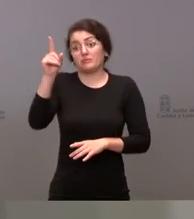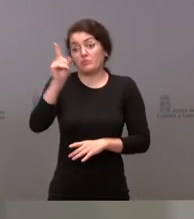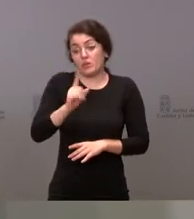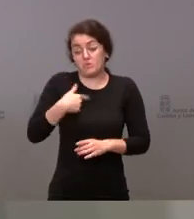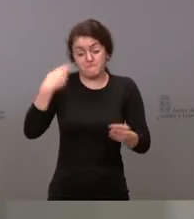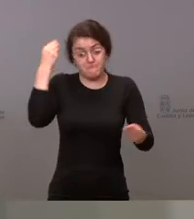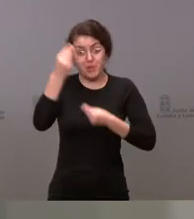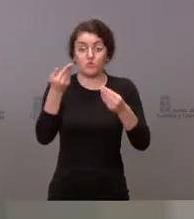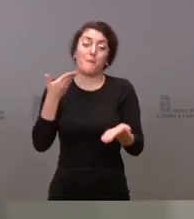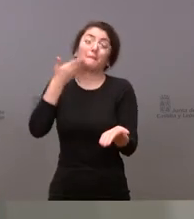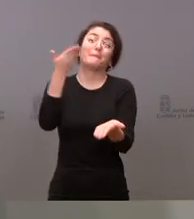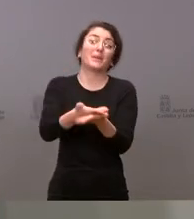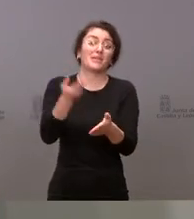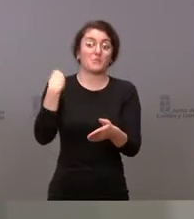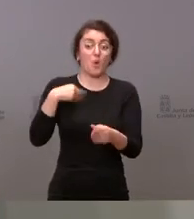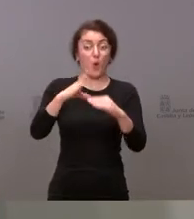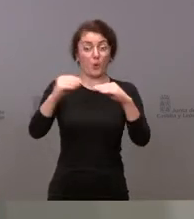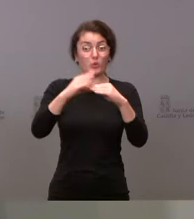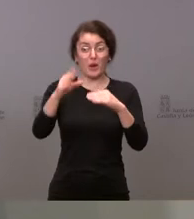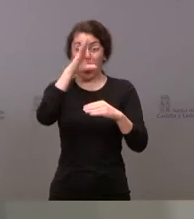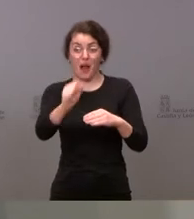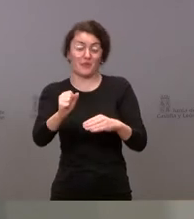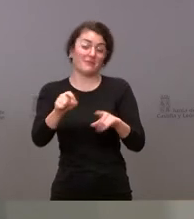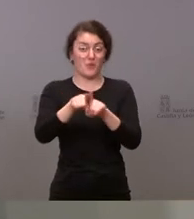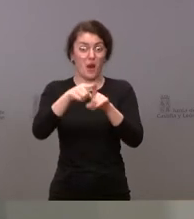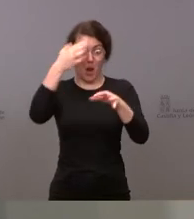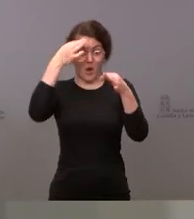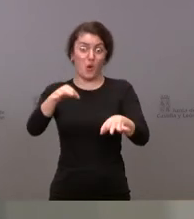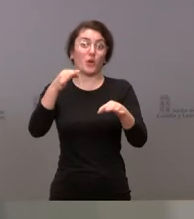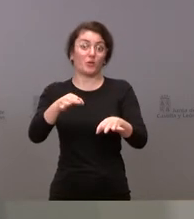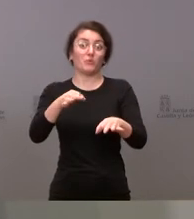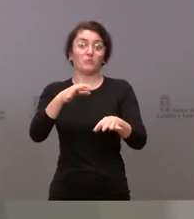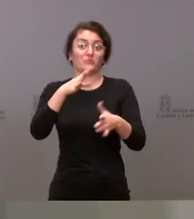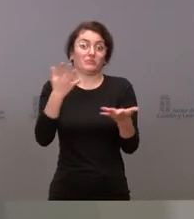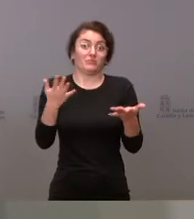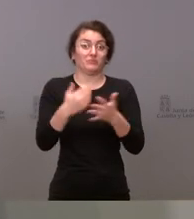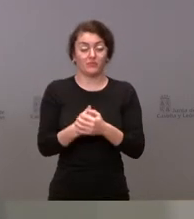aplíquense las restricciones a quien voluntariamente ha decidido estar en la zona de mayor riesgo.